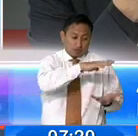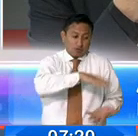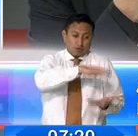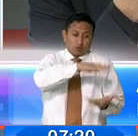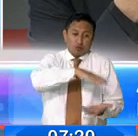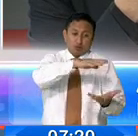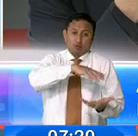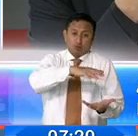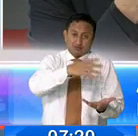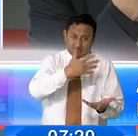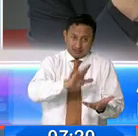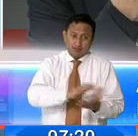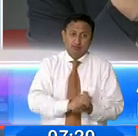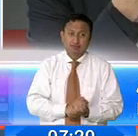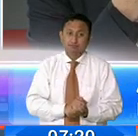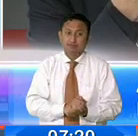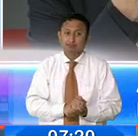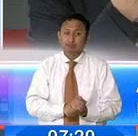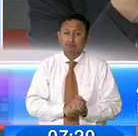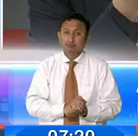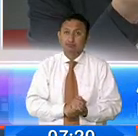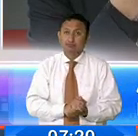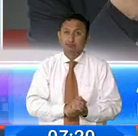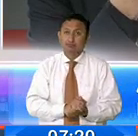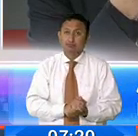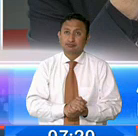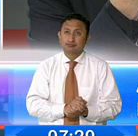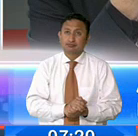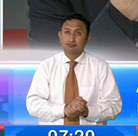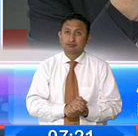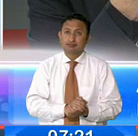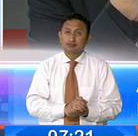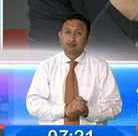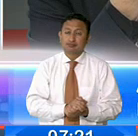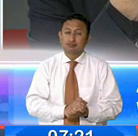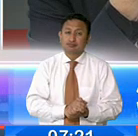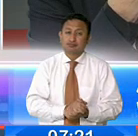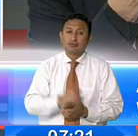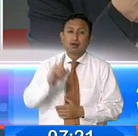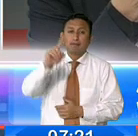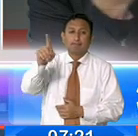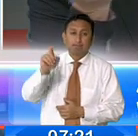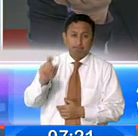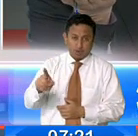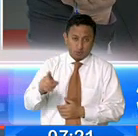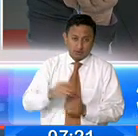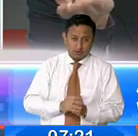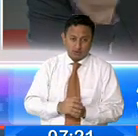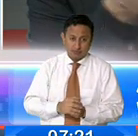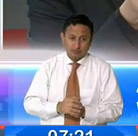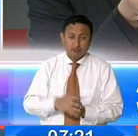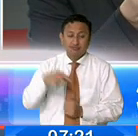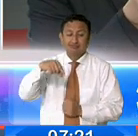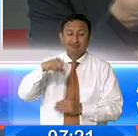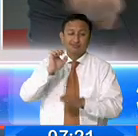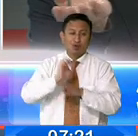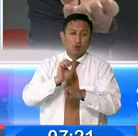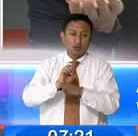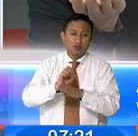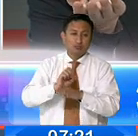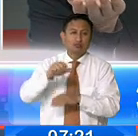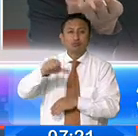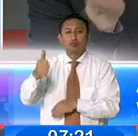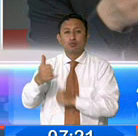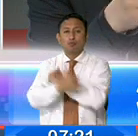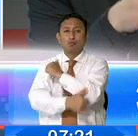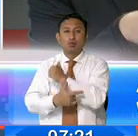nivel nacional, Roberto. Señora viceministra, Marcelita, cuénteme de nacionales y extranjeros de